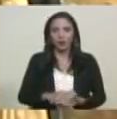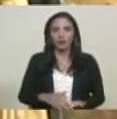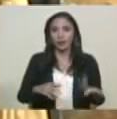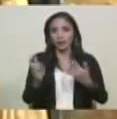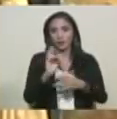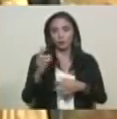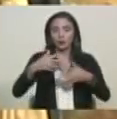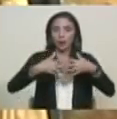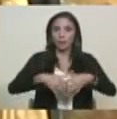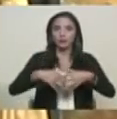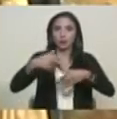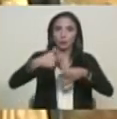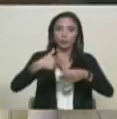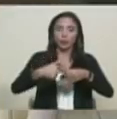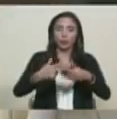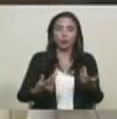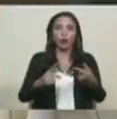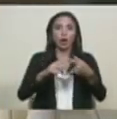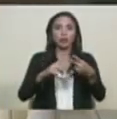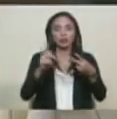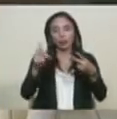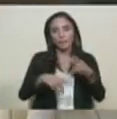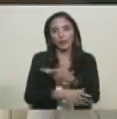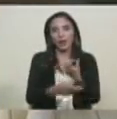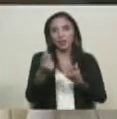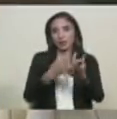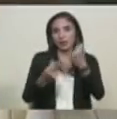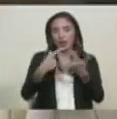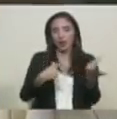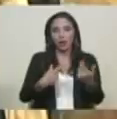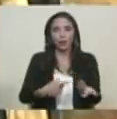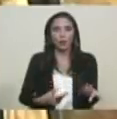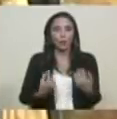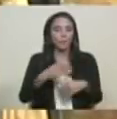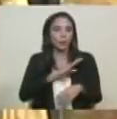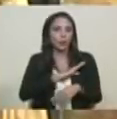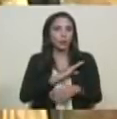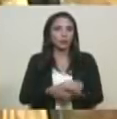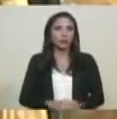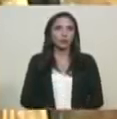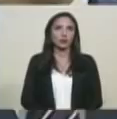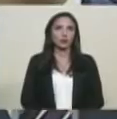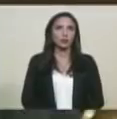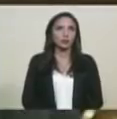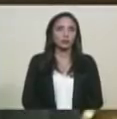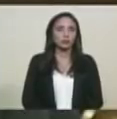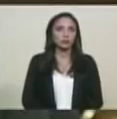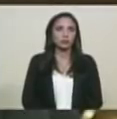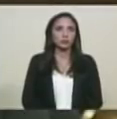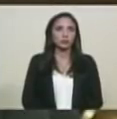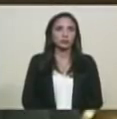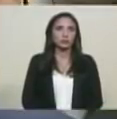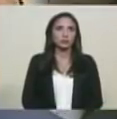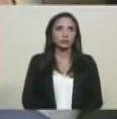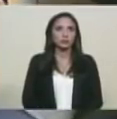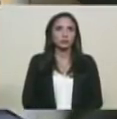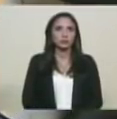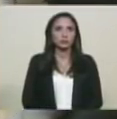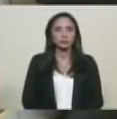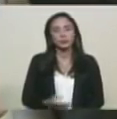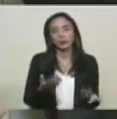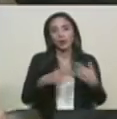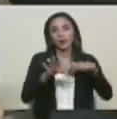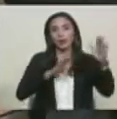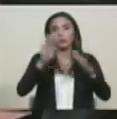y le causa daño y perjuicio a las cuentas nacionales, a la economía nacional. Porque esos 12 mil, 14